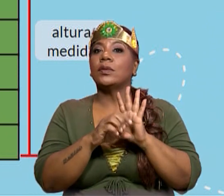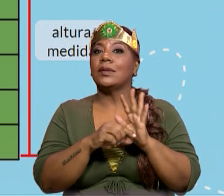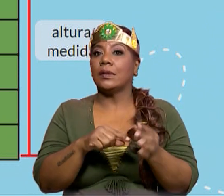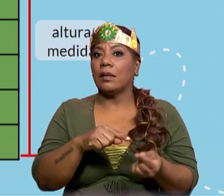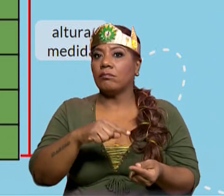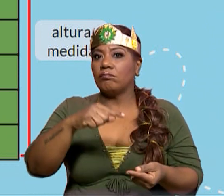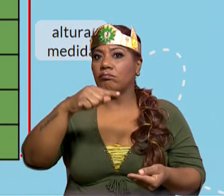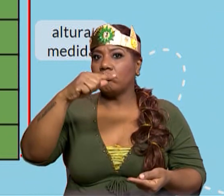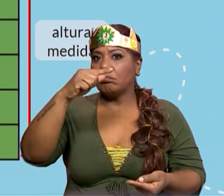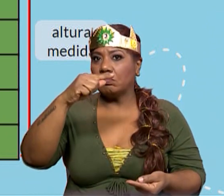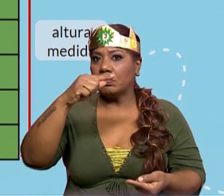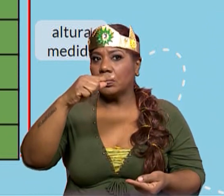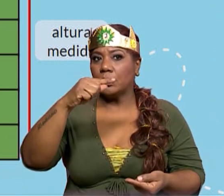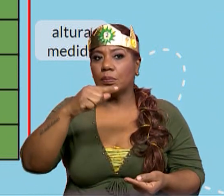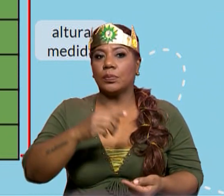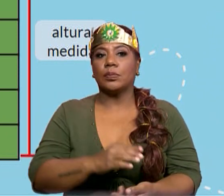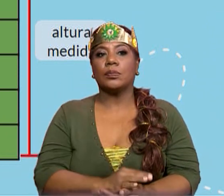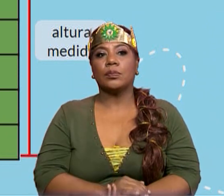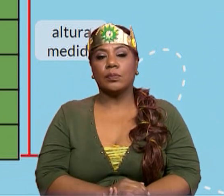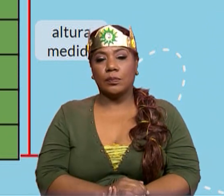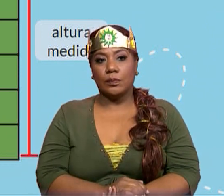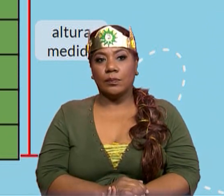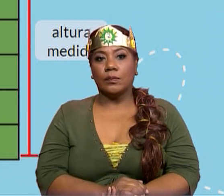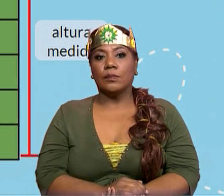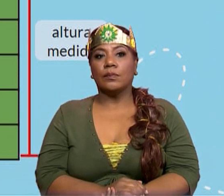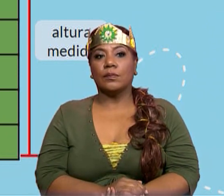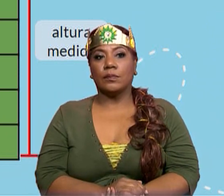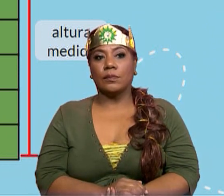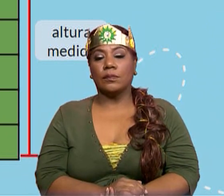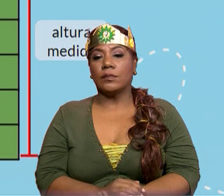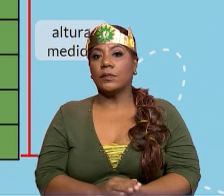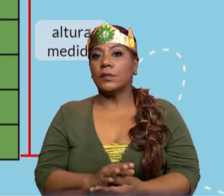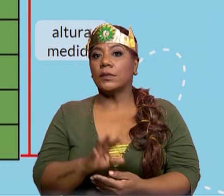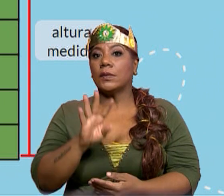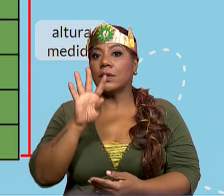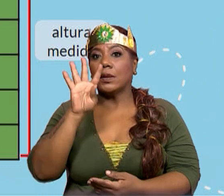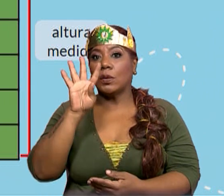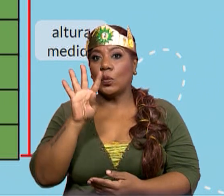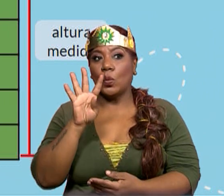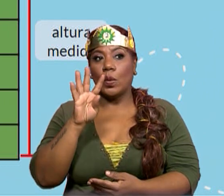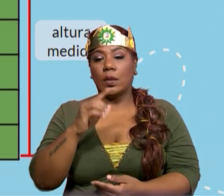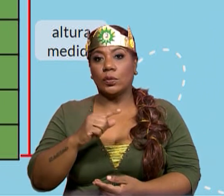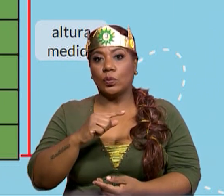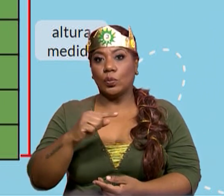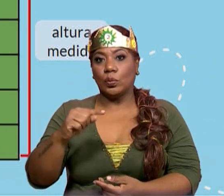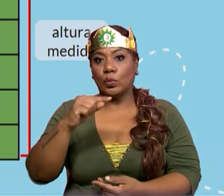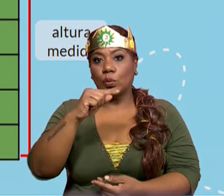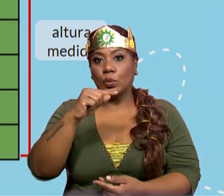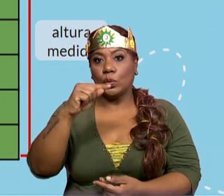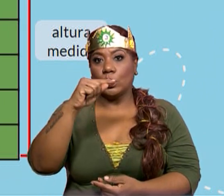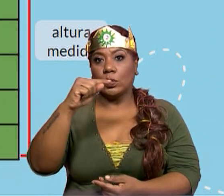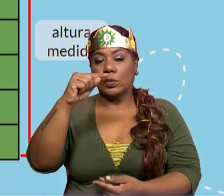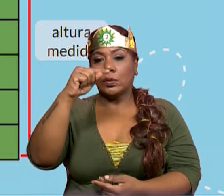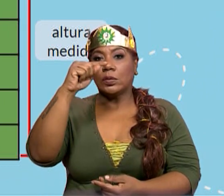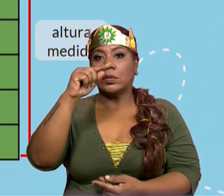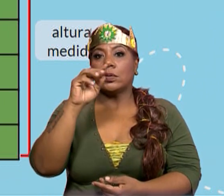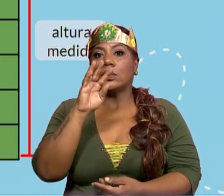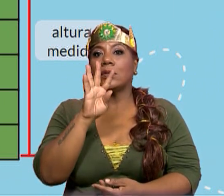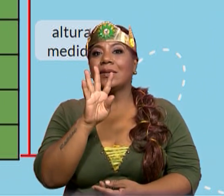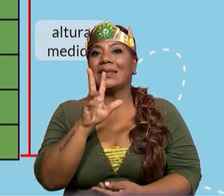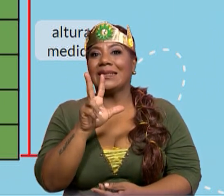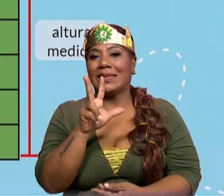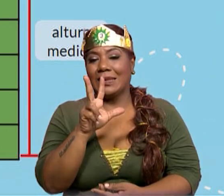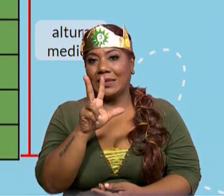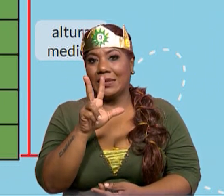plantita. Está dividida en cuatro partes, pero hemos tomado solamente tres. La altura es tres.